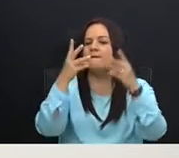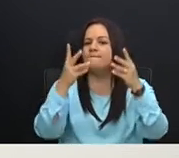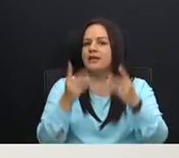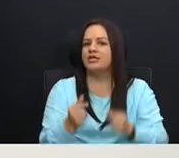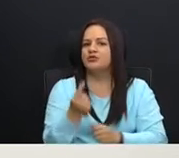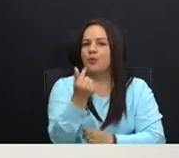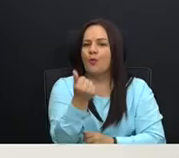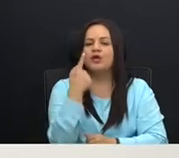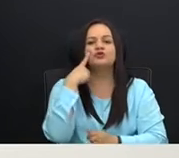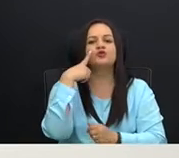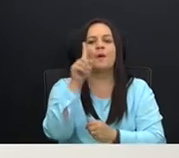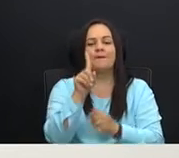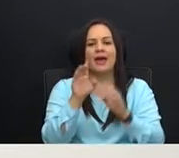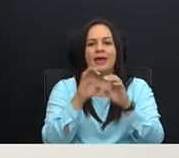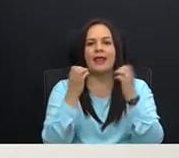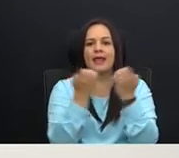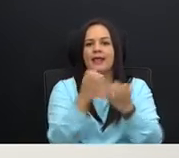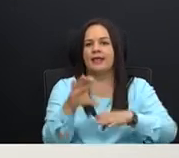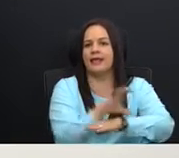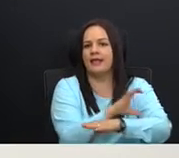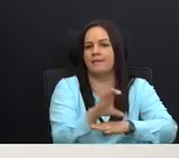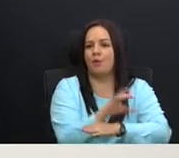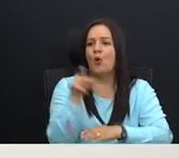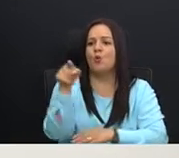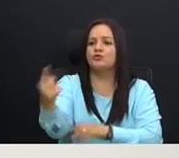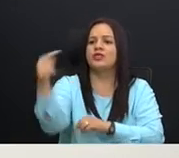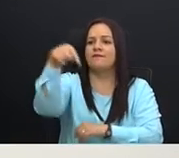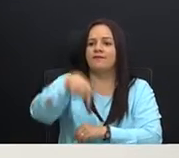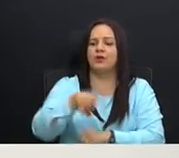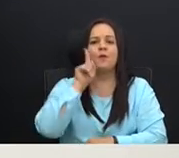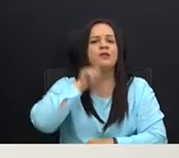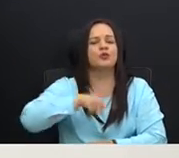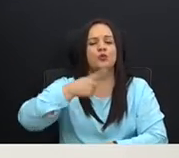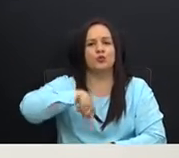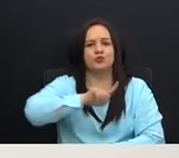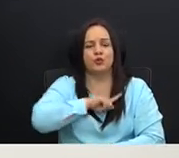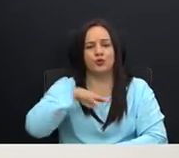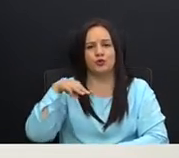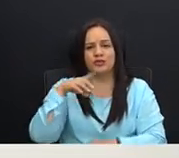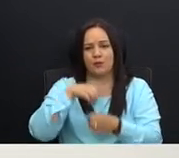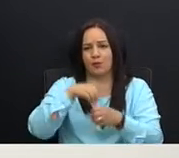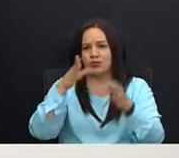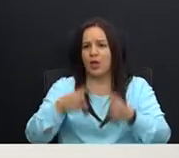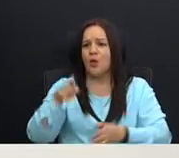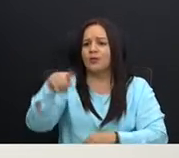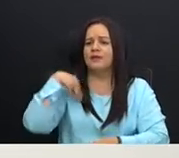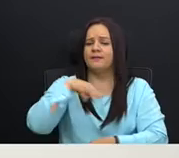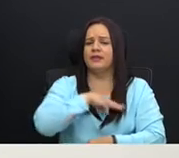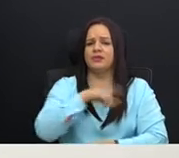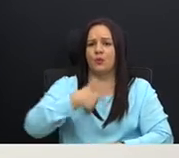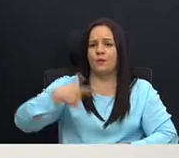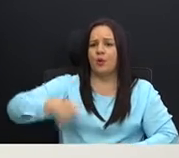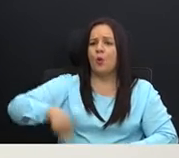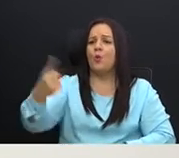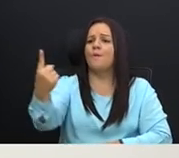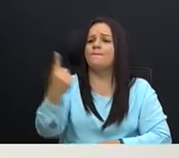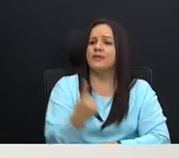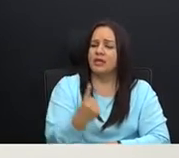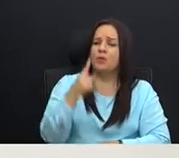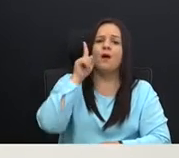usted vino a mentirnos, a nosotros, diputados, usted es ministro de la presidencia, usted vino a mentir,